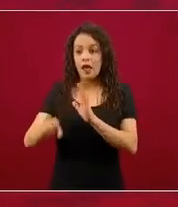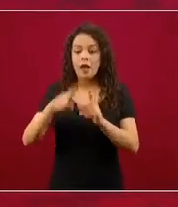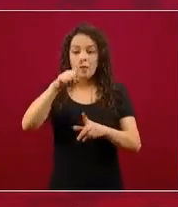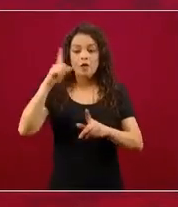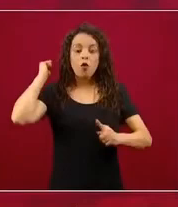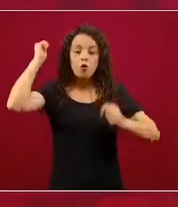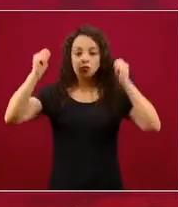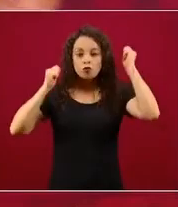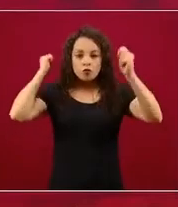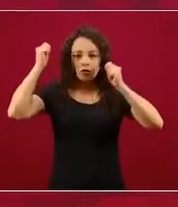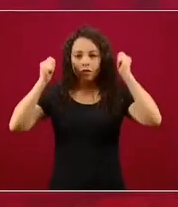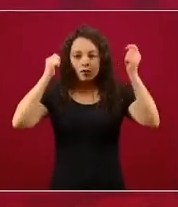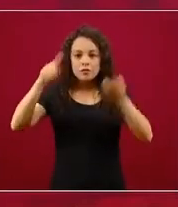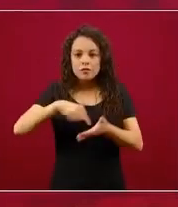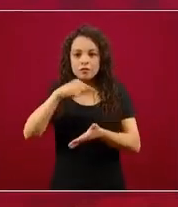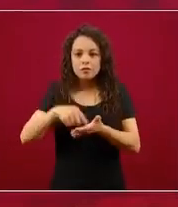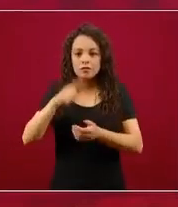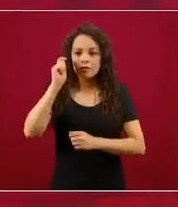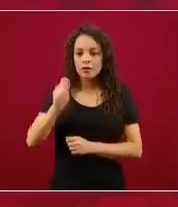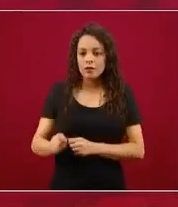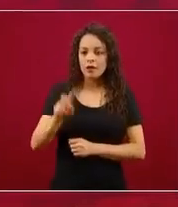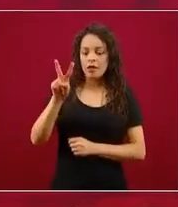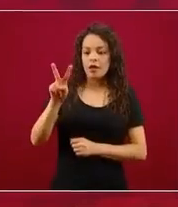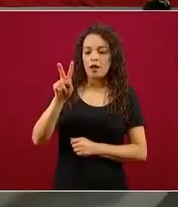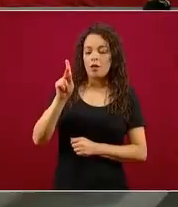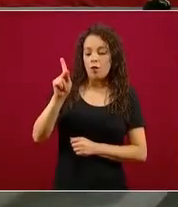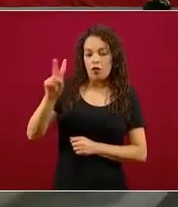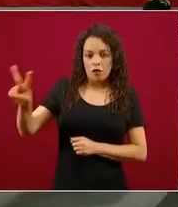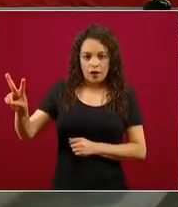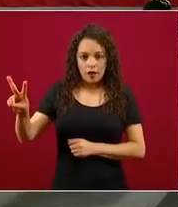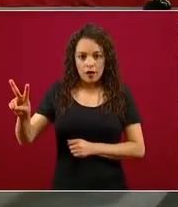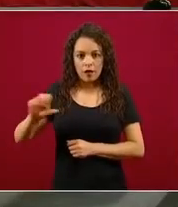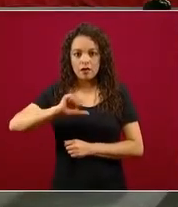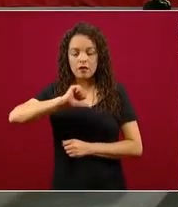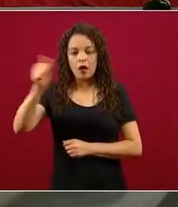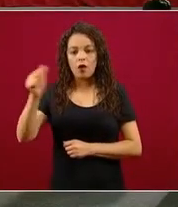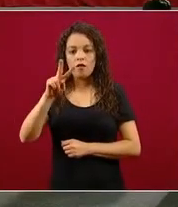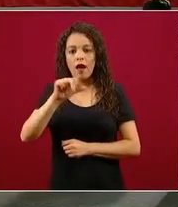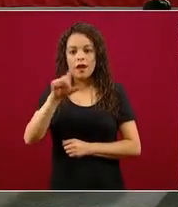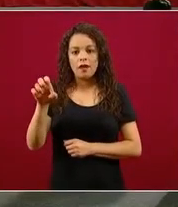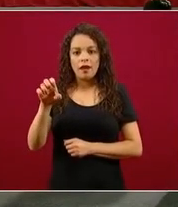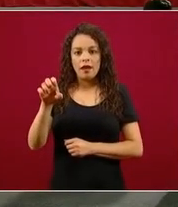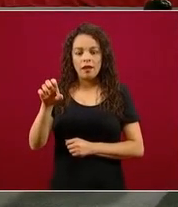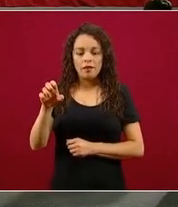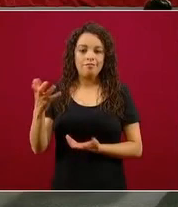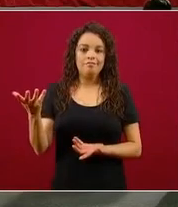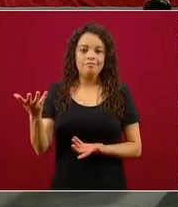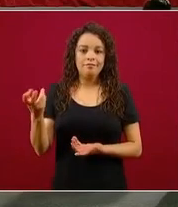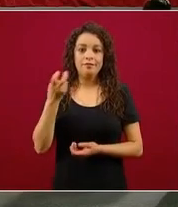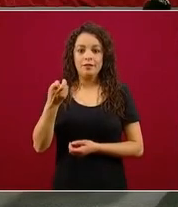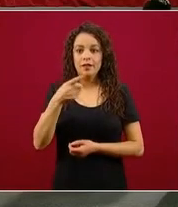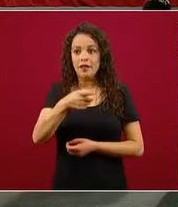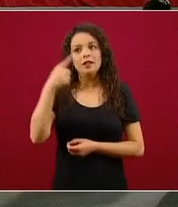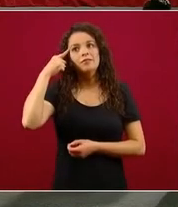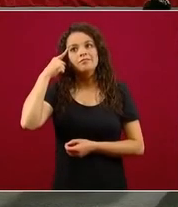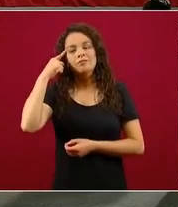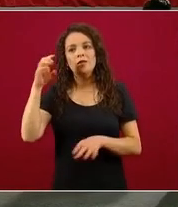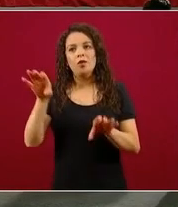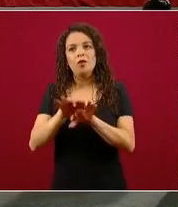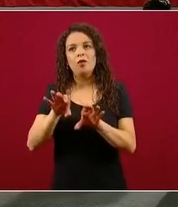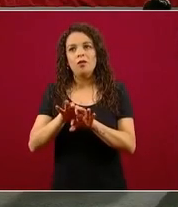Banderas, en Nayarit, que fue motivo de conversación hace un par de semanas con los dos gobiernos estatales. Ahí sugerimos también nosotros,